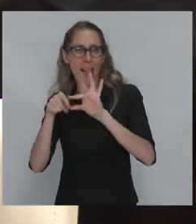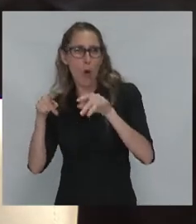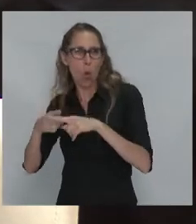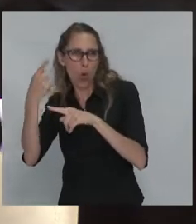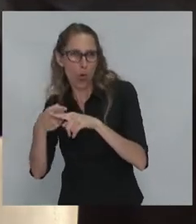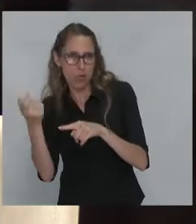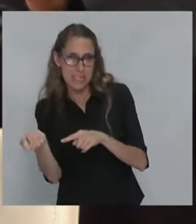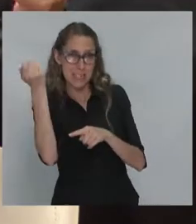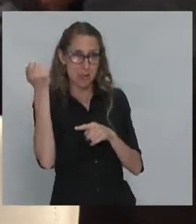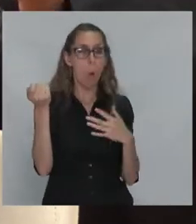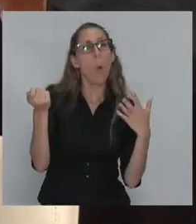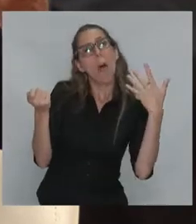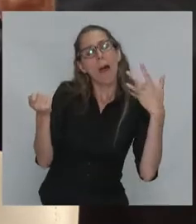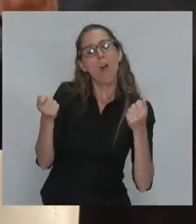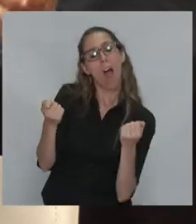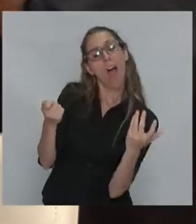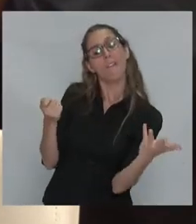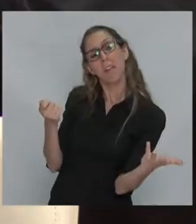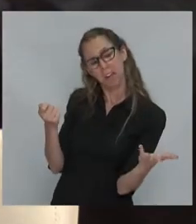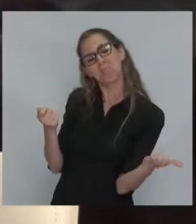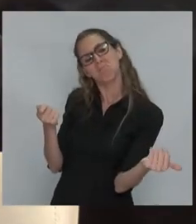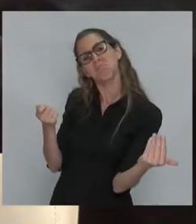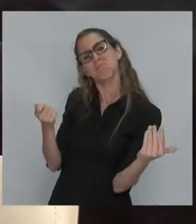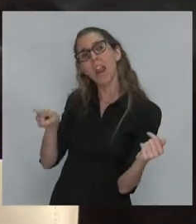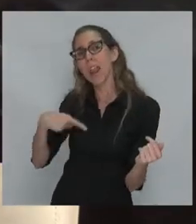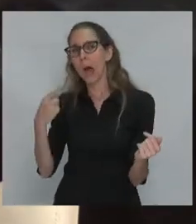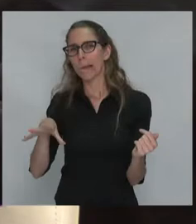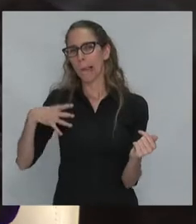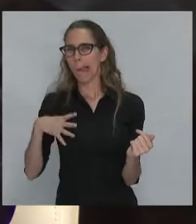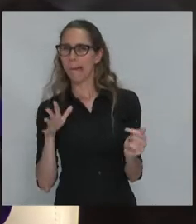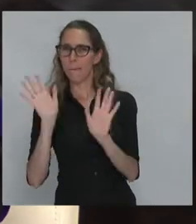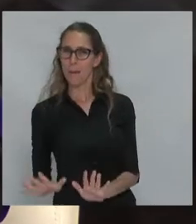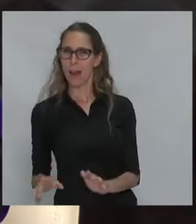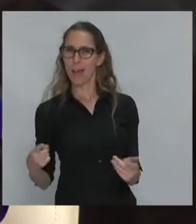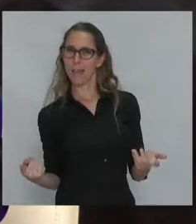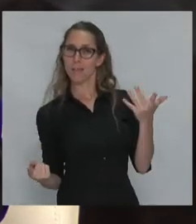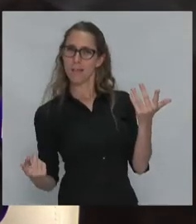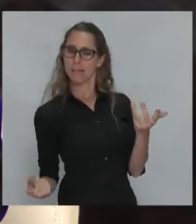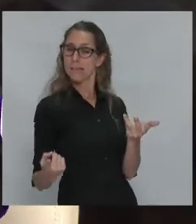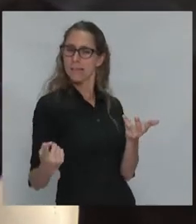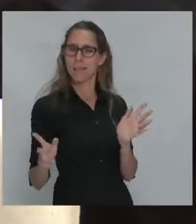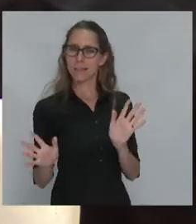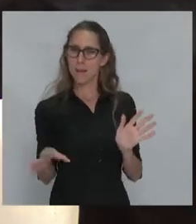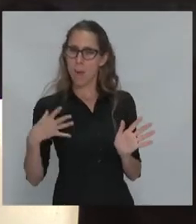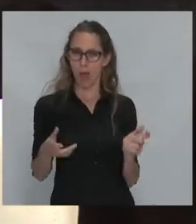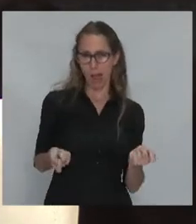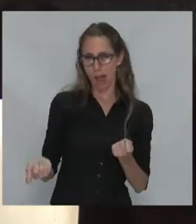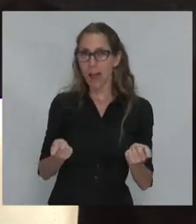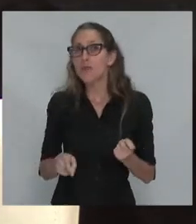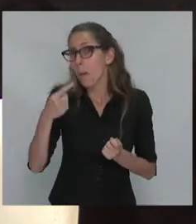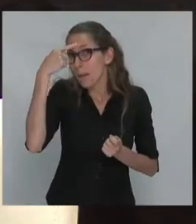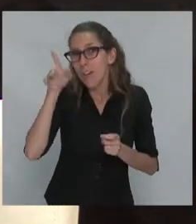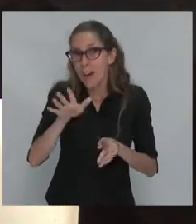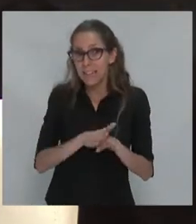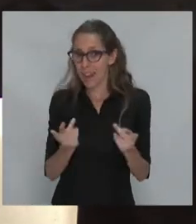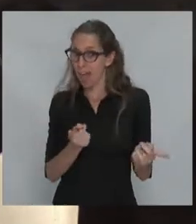abierta y una mano con una arma. Pienso que es muy importante pensar de esta manera. Es la dialéctica, de una